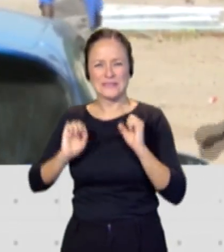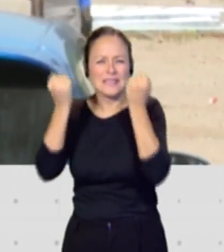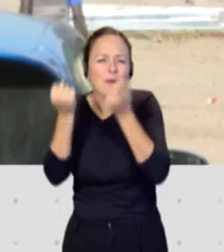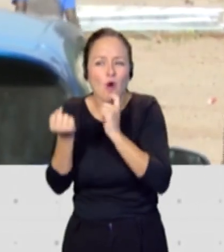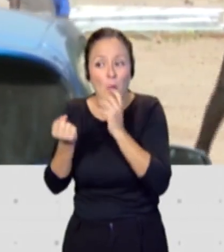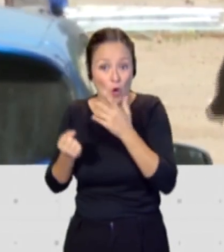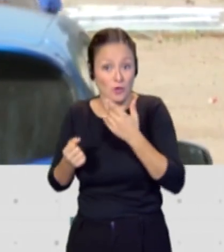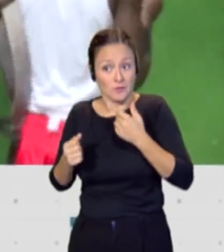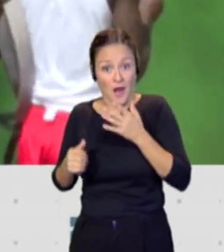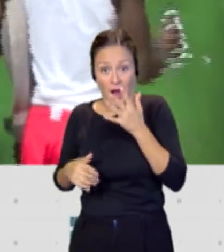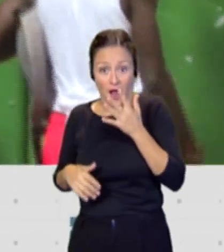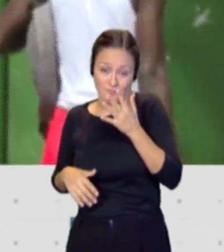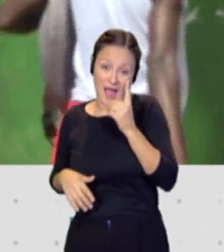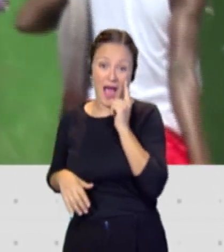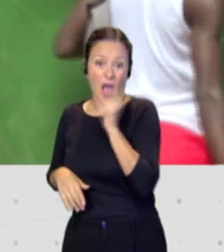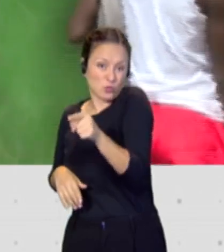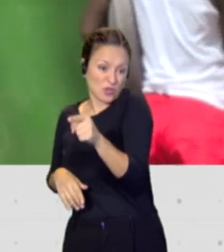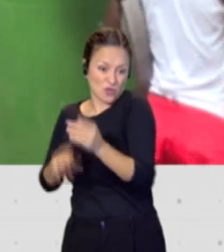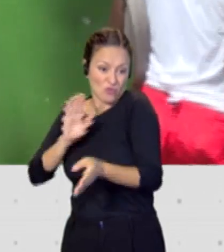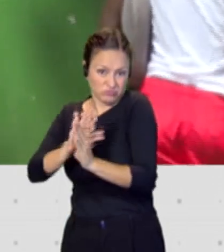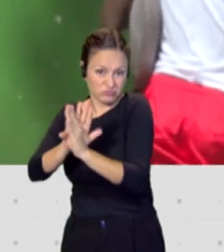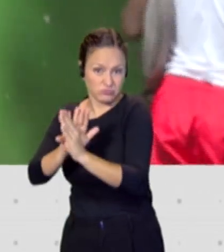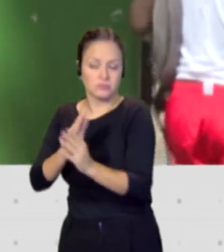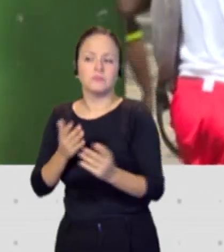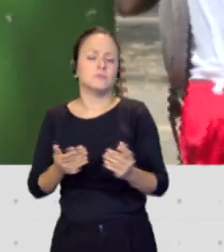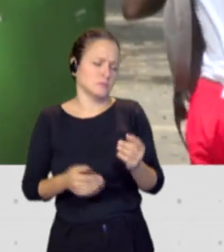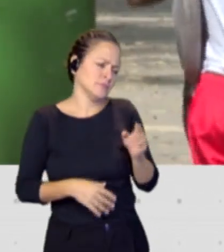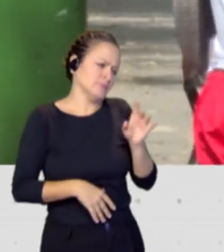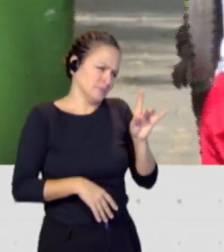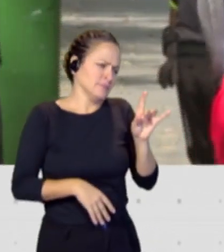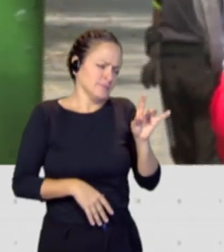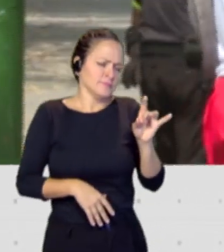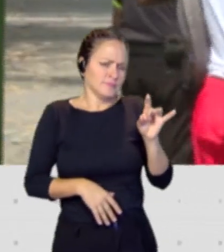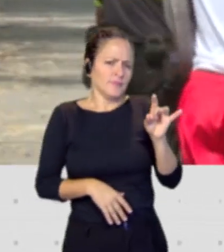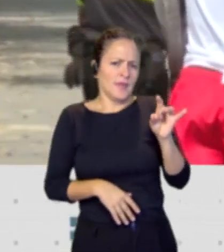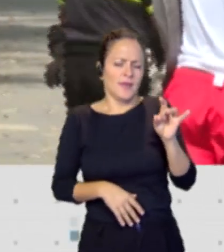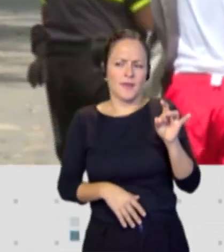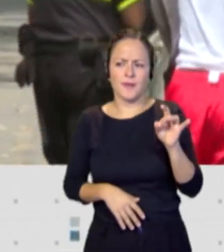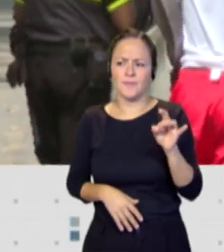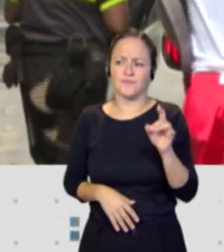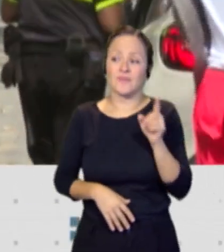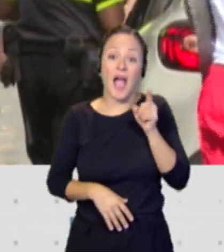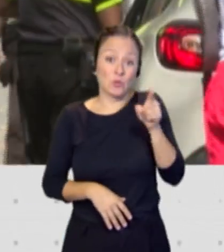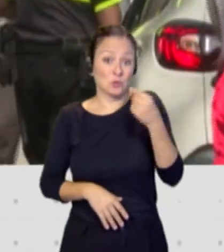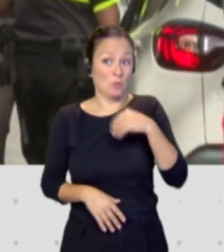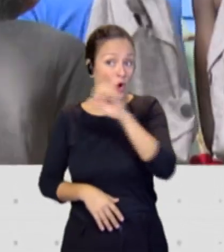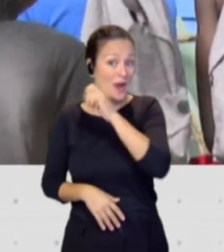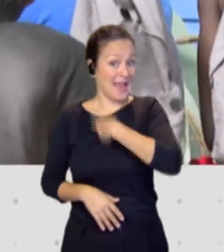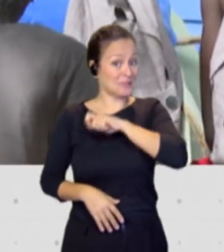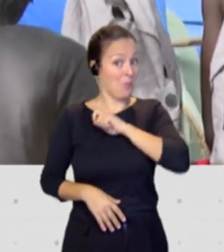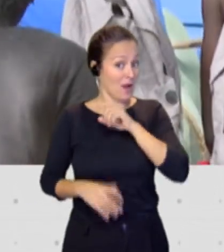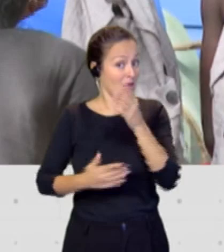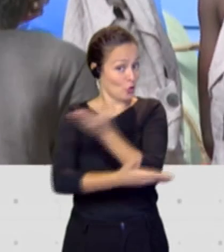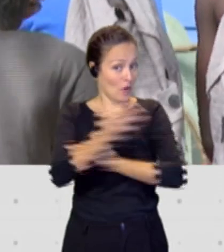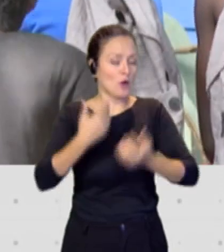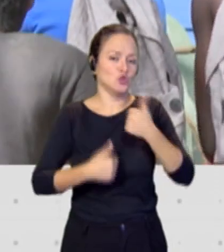Sí, bueno, fue una acusación que comenzó también en colaboración con el Estado español, comenzó por parte,